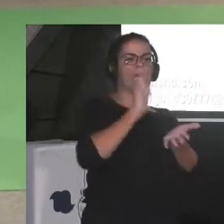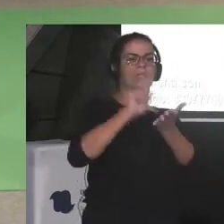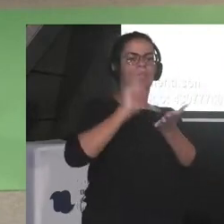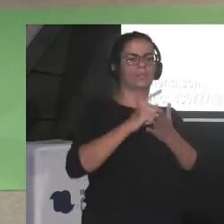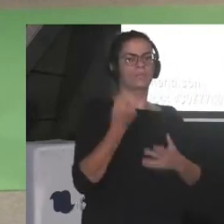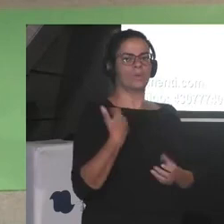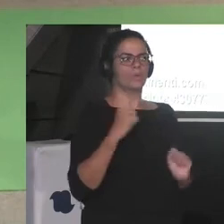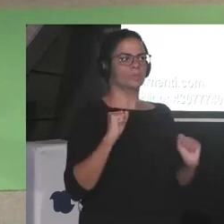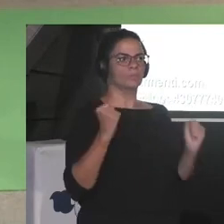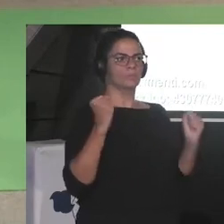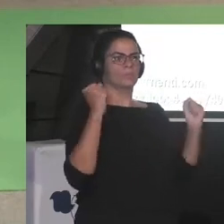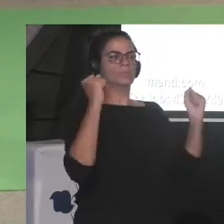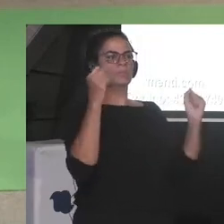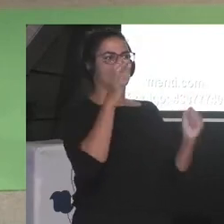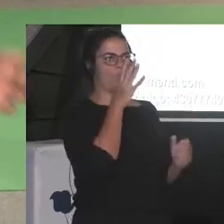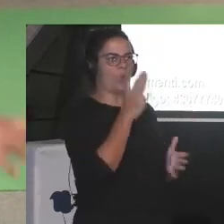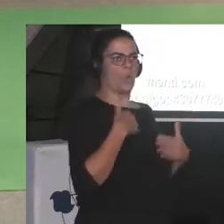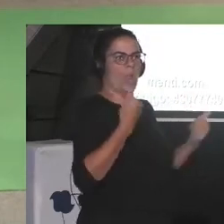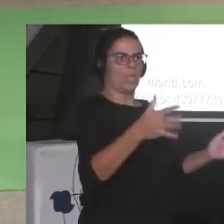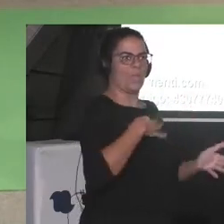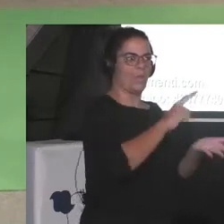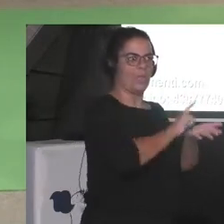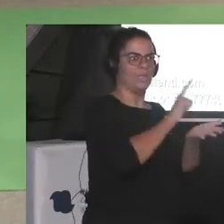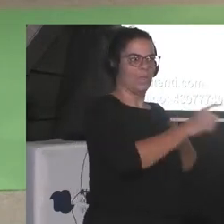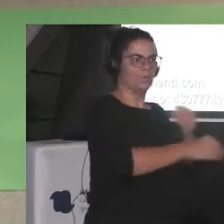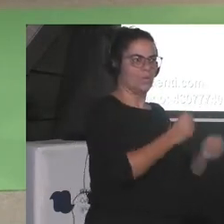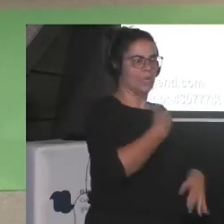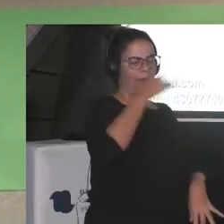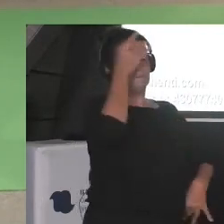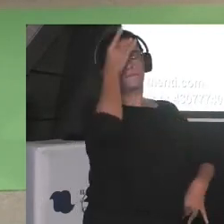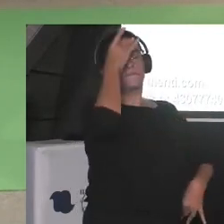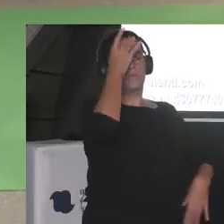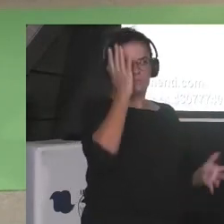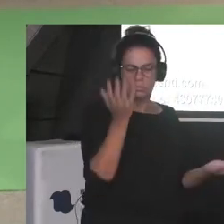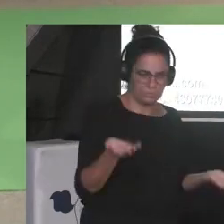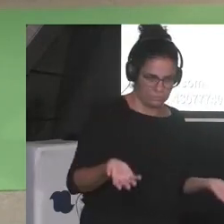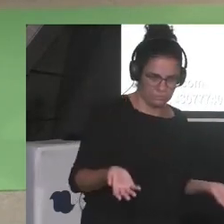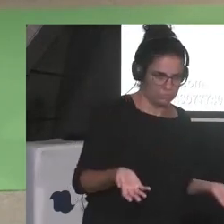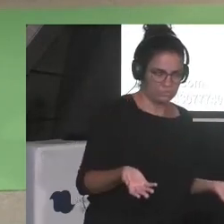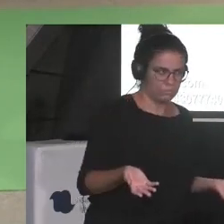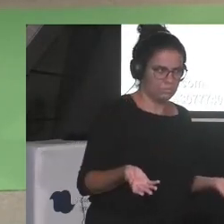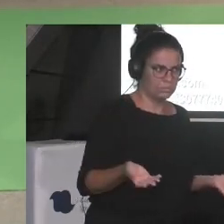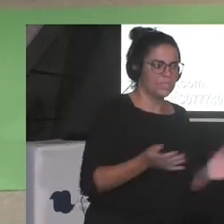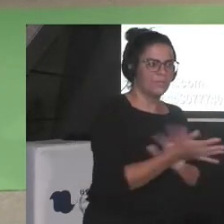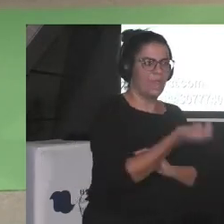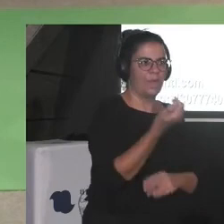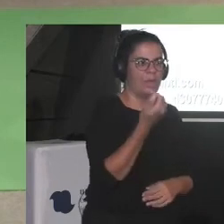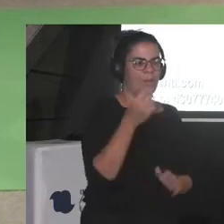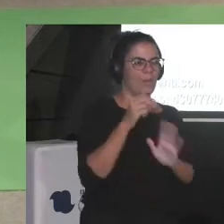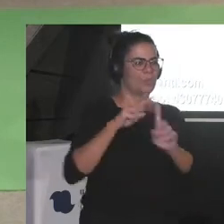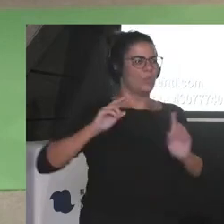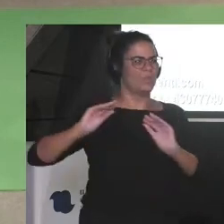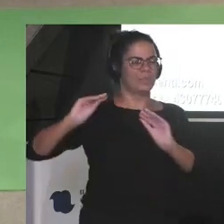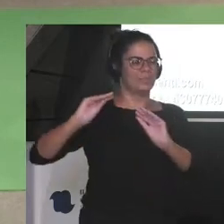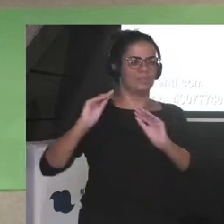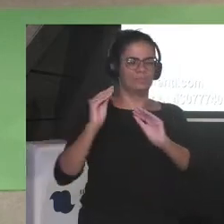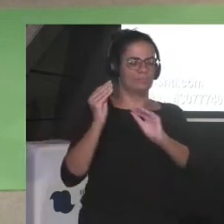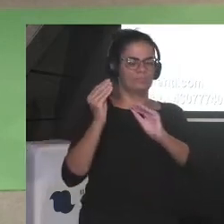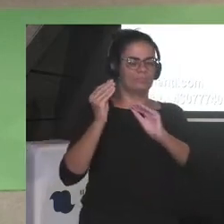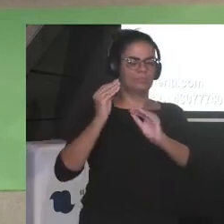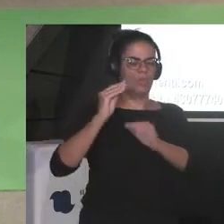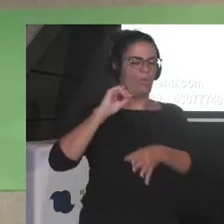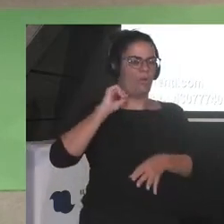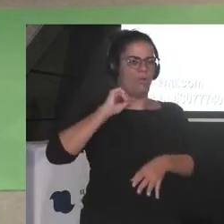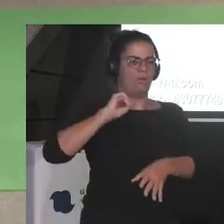literatura o no dios que horror hay una mirada completamente elitista no solo de escritores sino también de